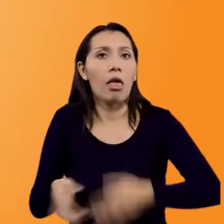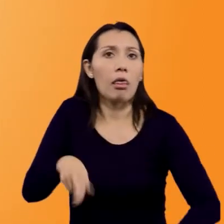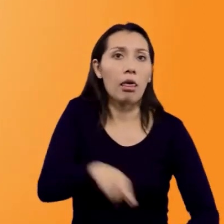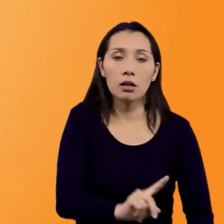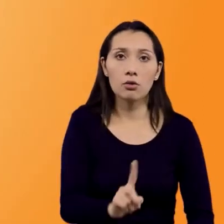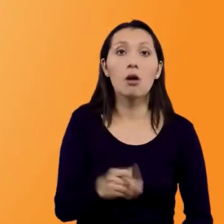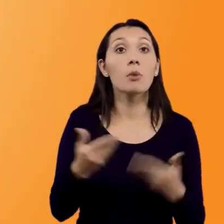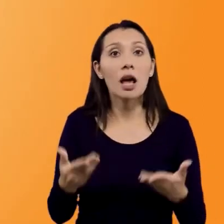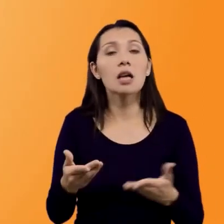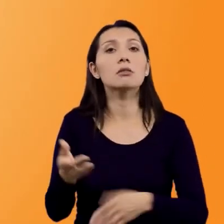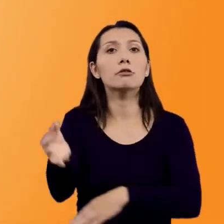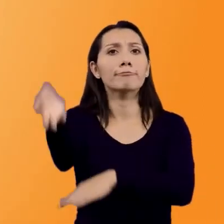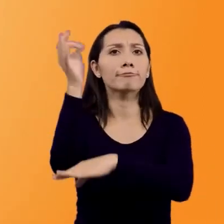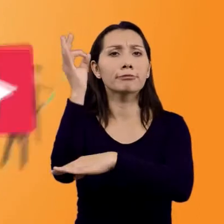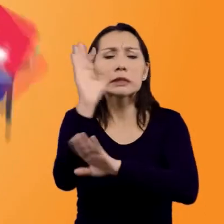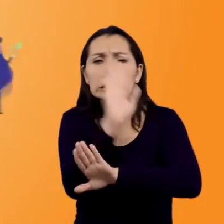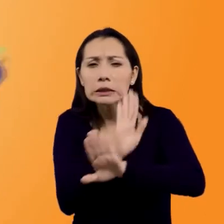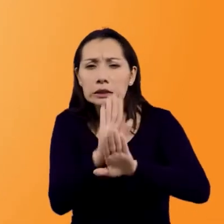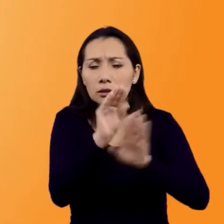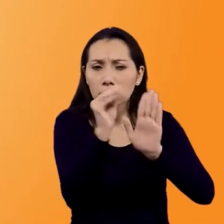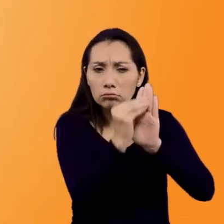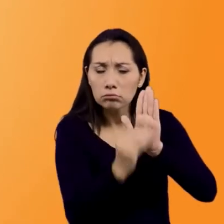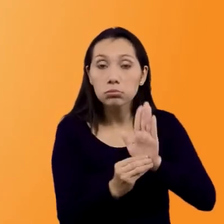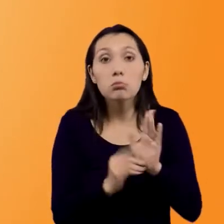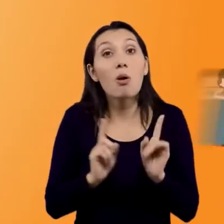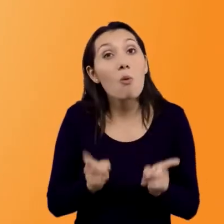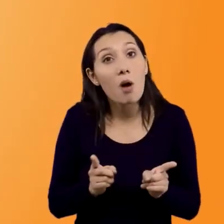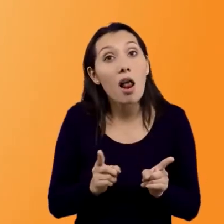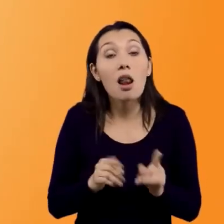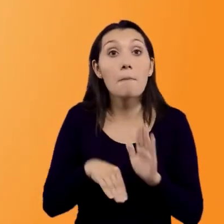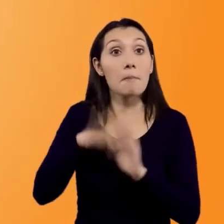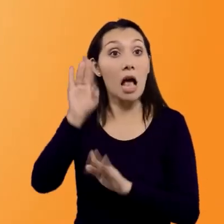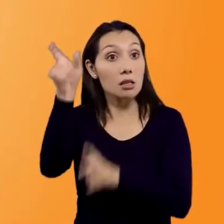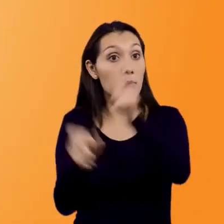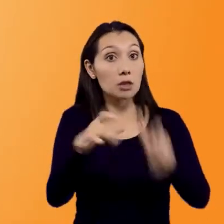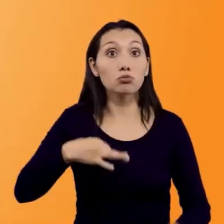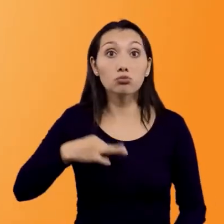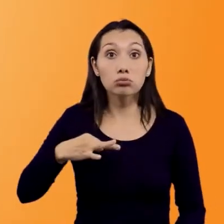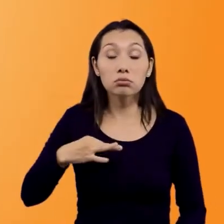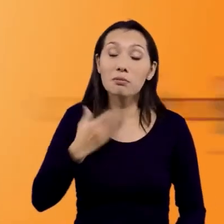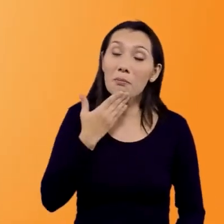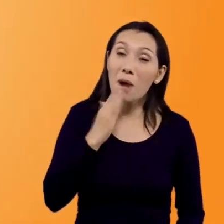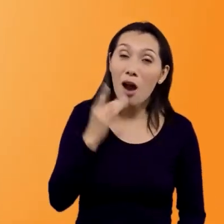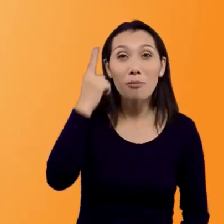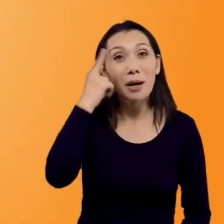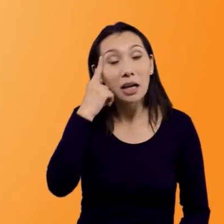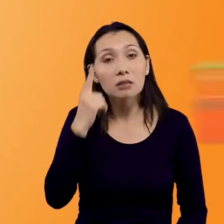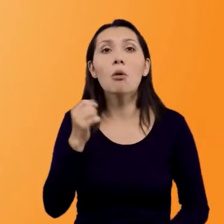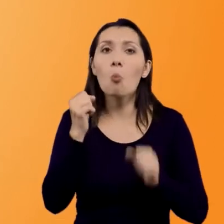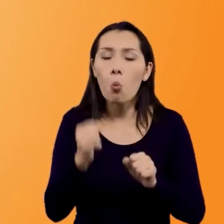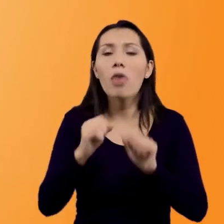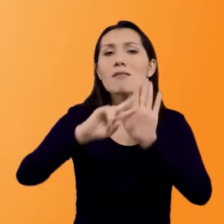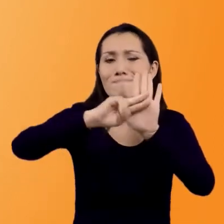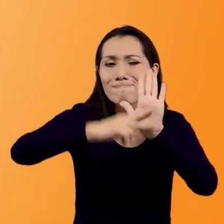Es por eso que se hacen con tanto cuidado. Pero aún así, y si la mayoría de la ciudadanía lo estima conveniente, se le